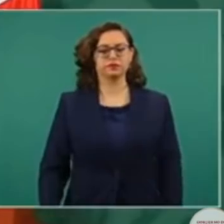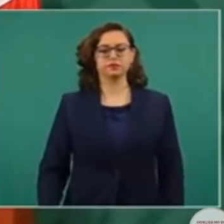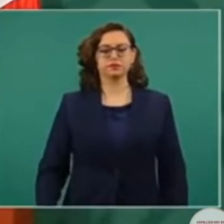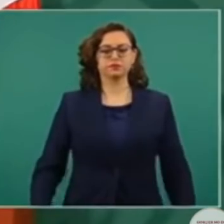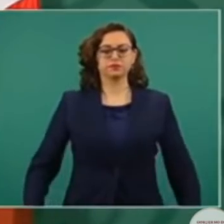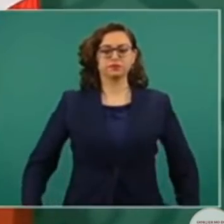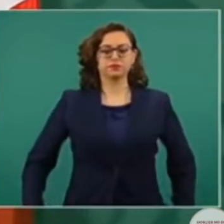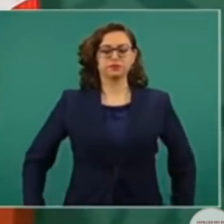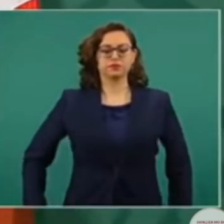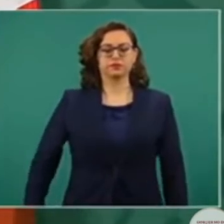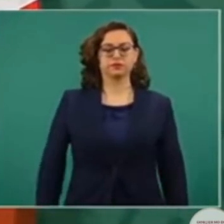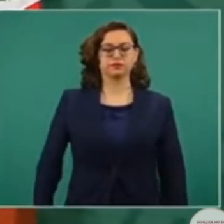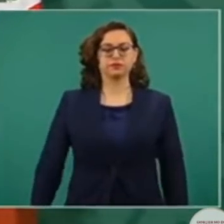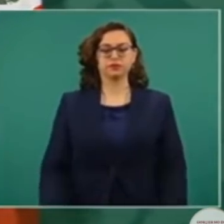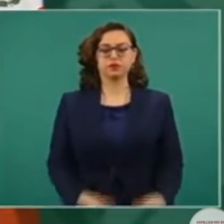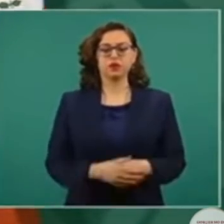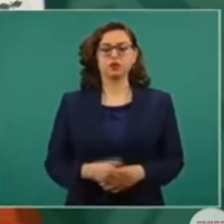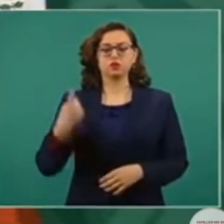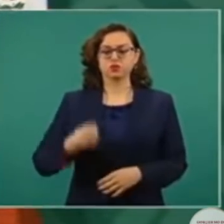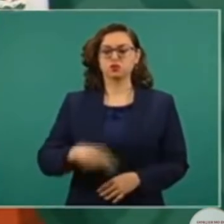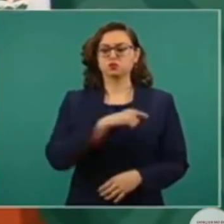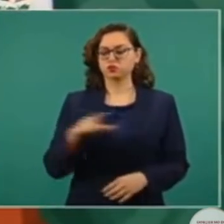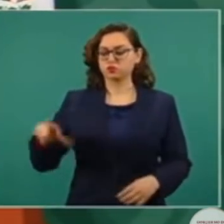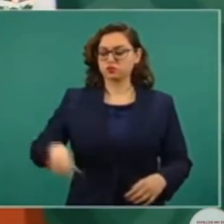gobernando bien, estamos